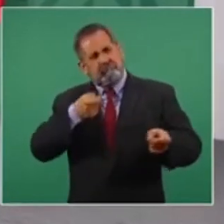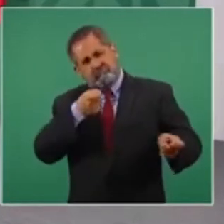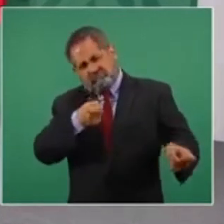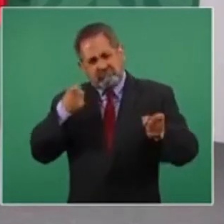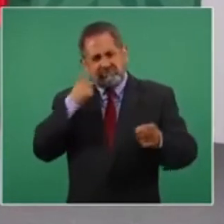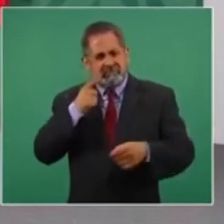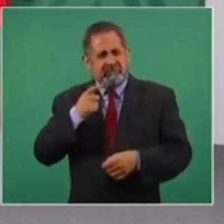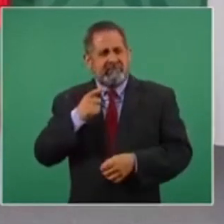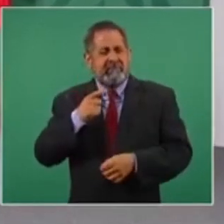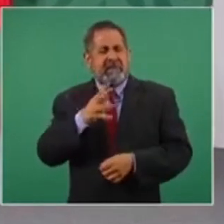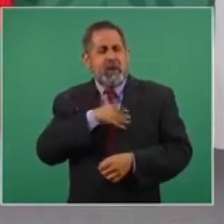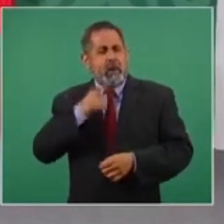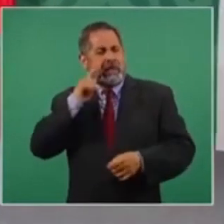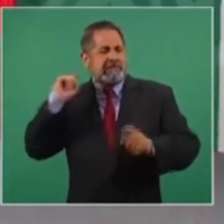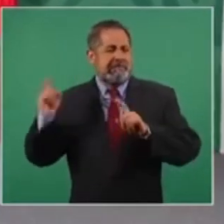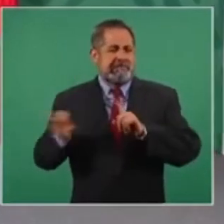sicarios. vamos!